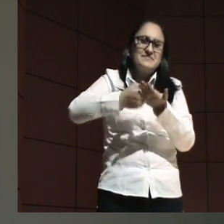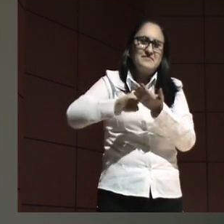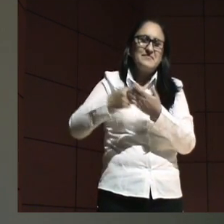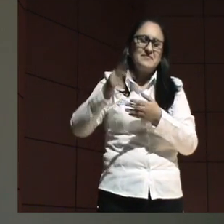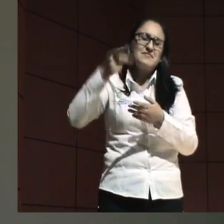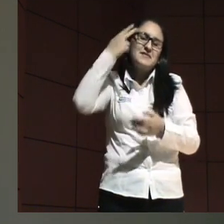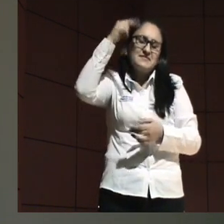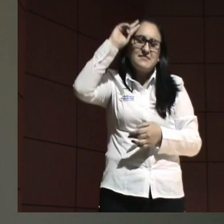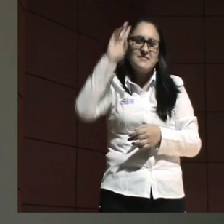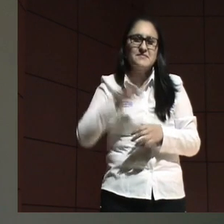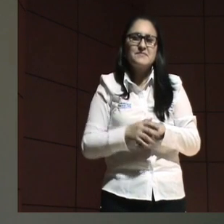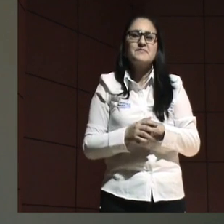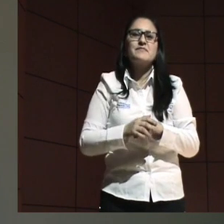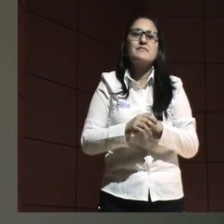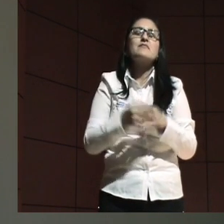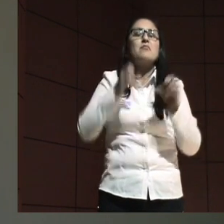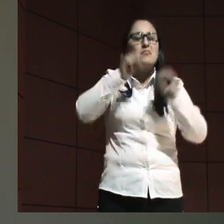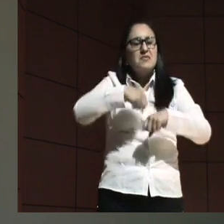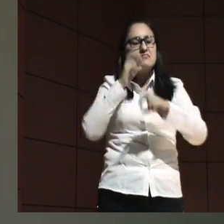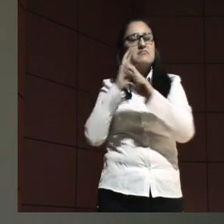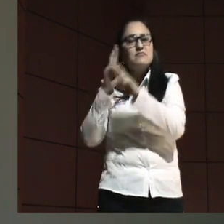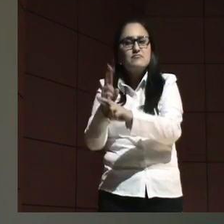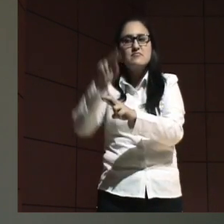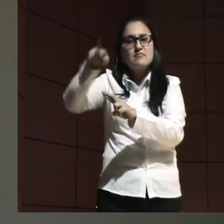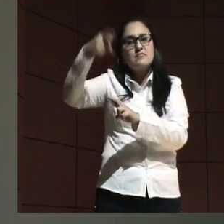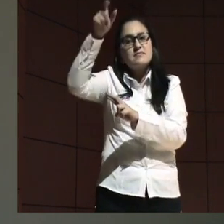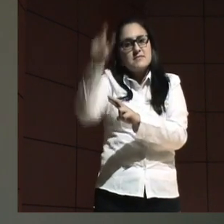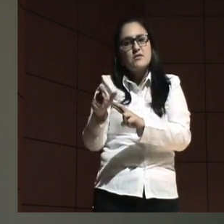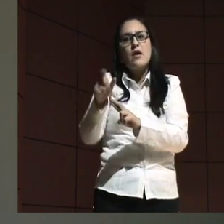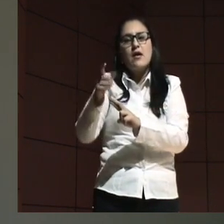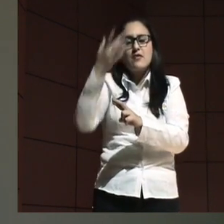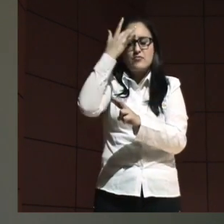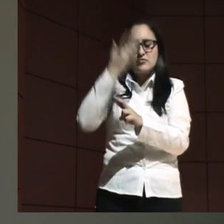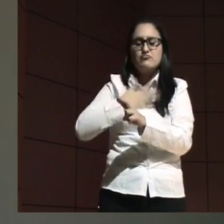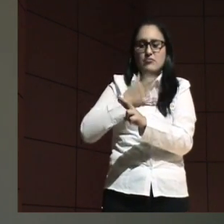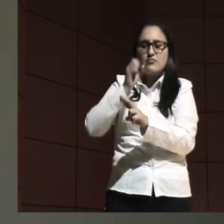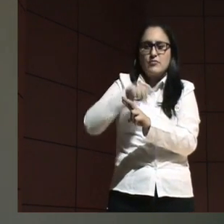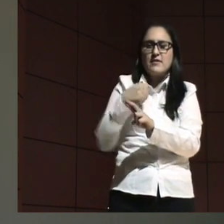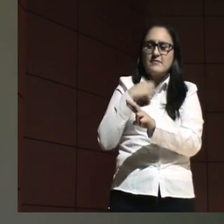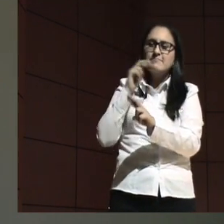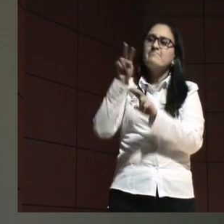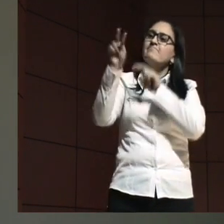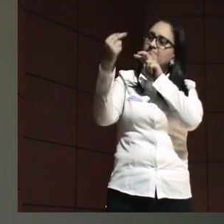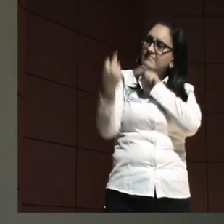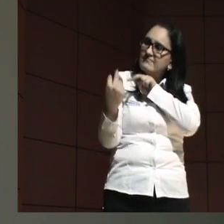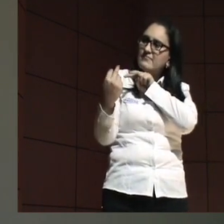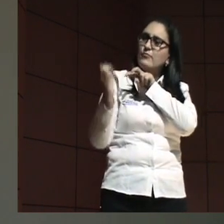yo puedo reconocer al otro porque yo también me puedo mirar en él.